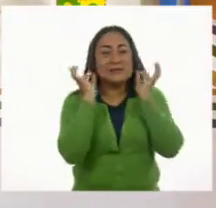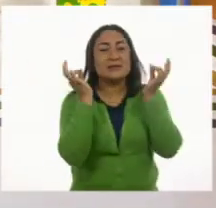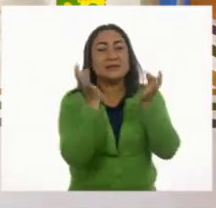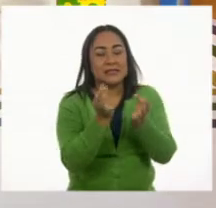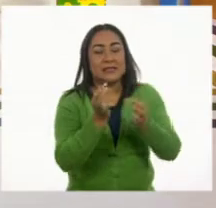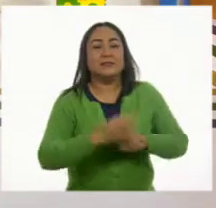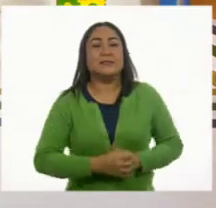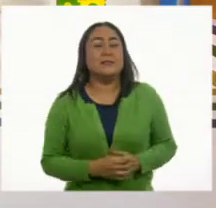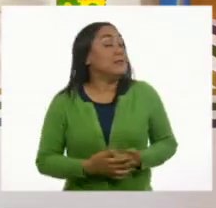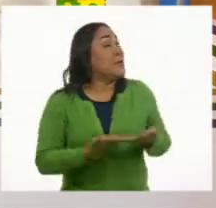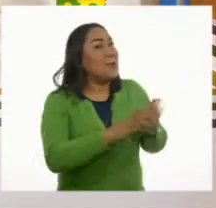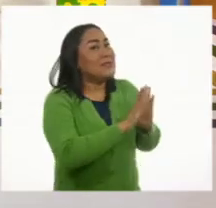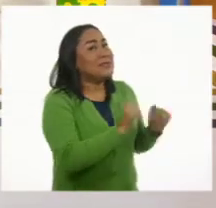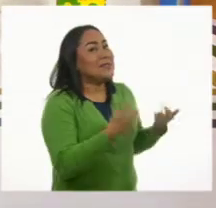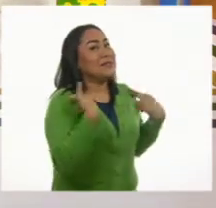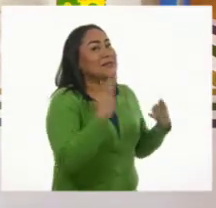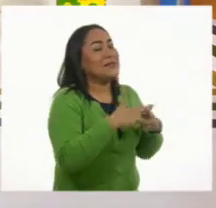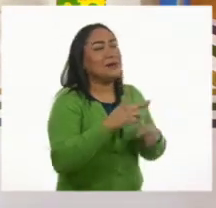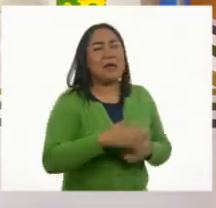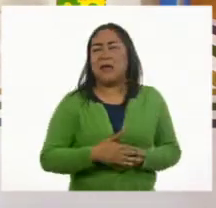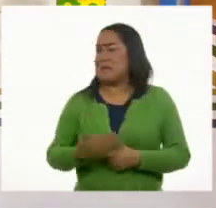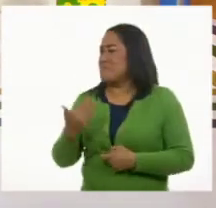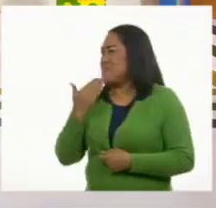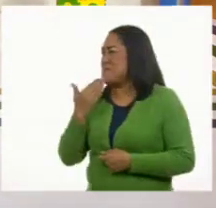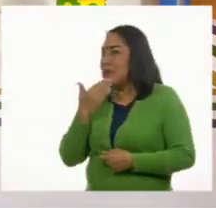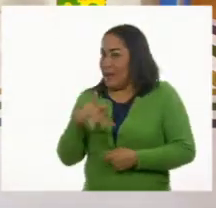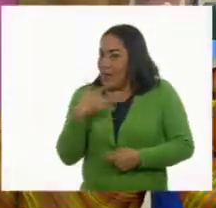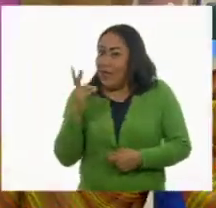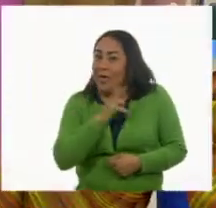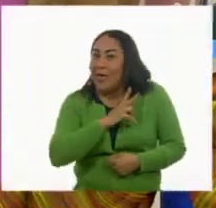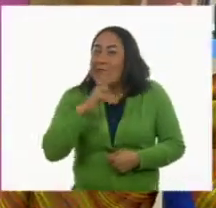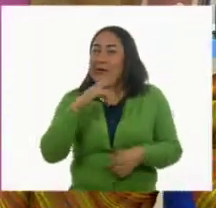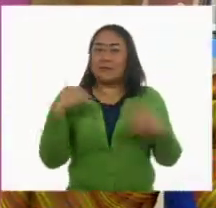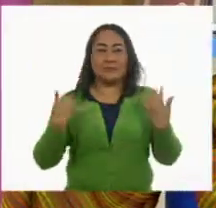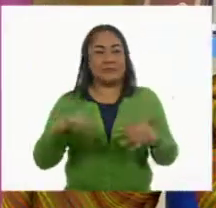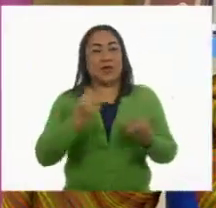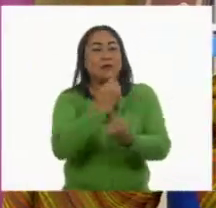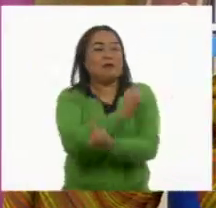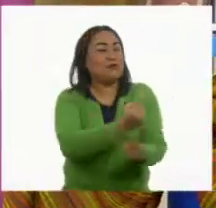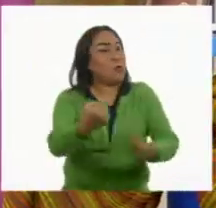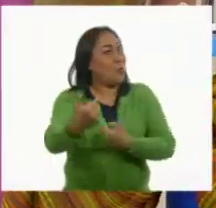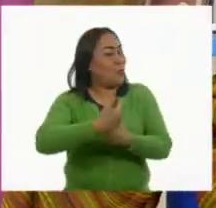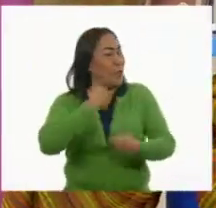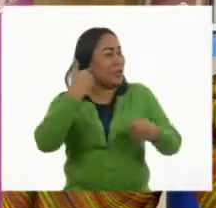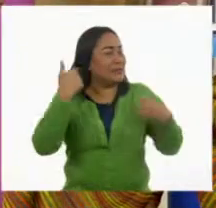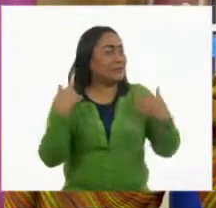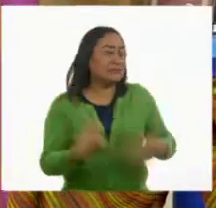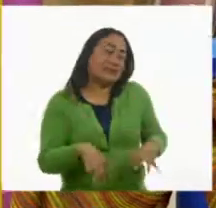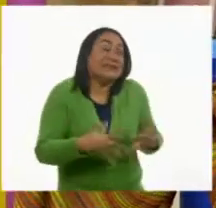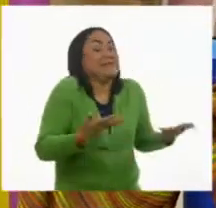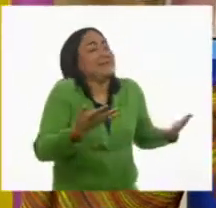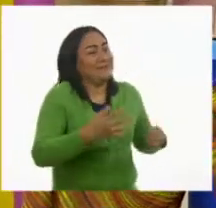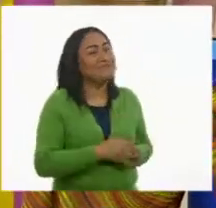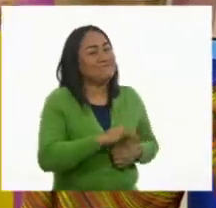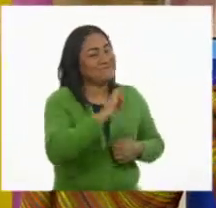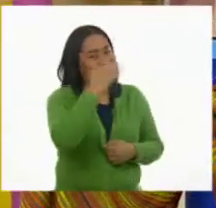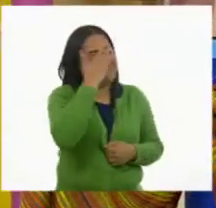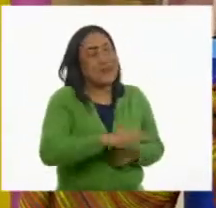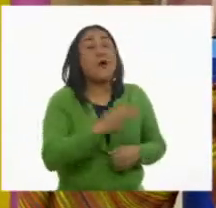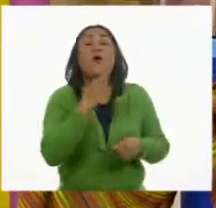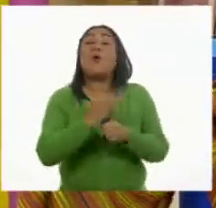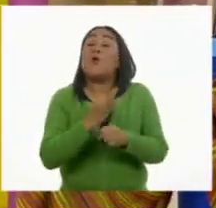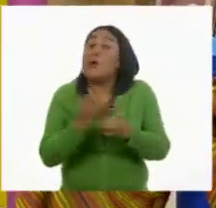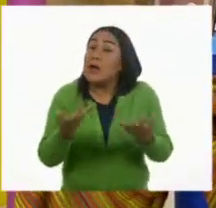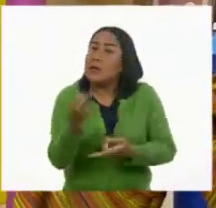¡Ay! ¿Cómo está, maestro? Bien, Pilar. Aquí... Bien agitados, ¿verdad? Nos descubrieron los niños. ¡Ya sé! Bueno, bienvenidos a tu